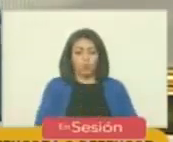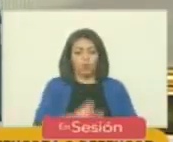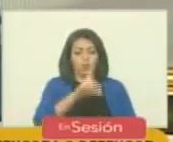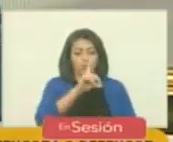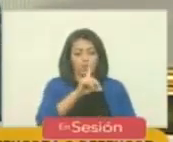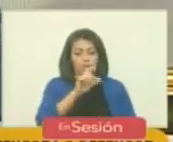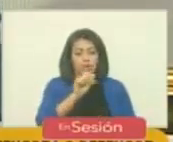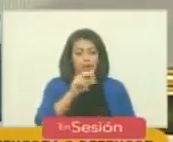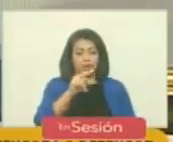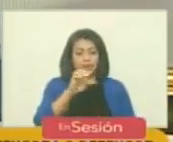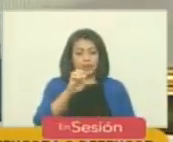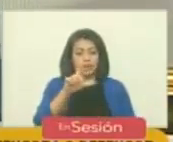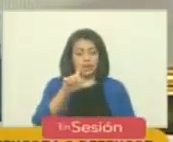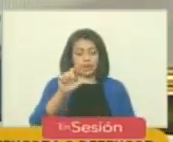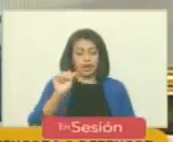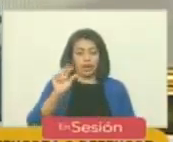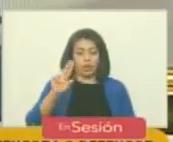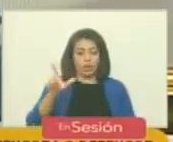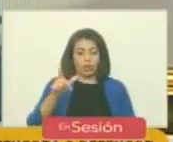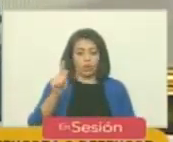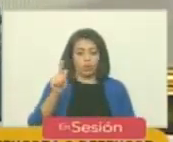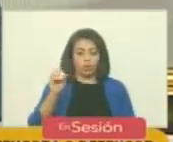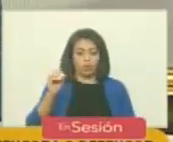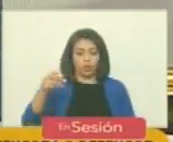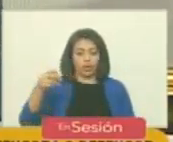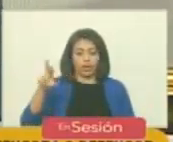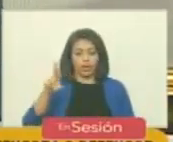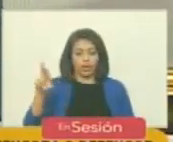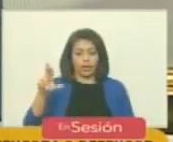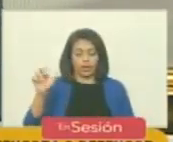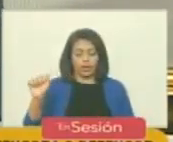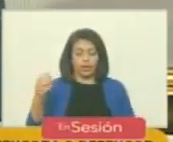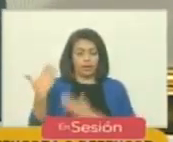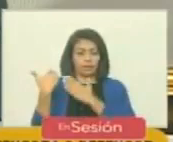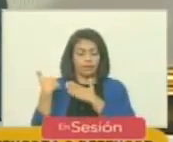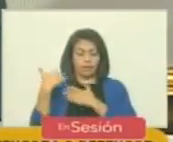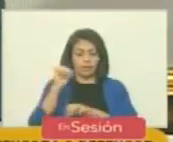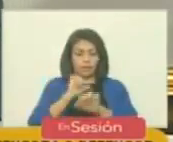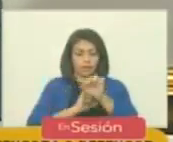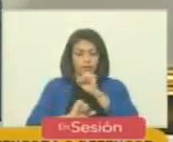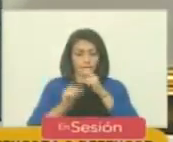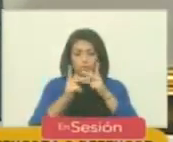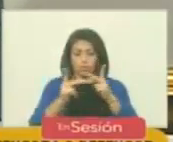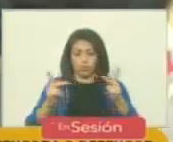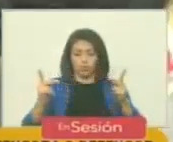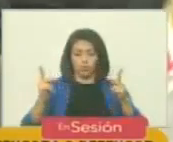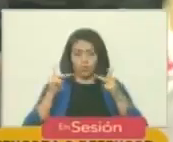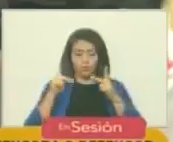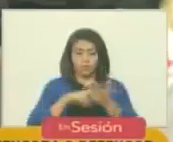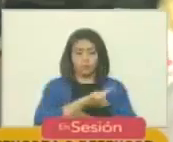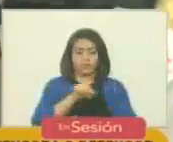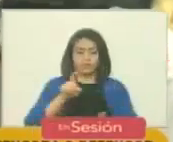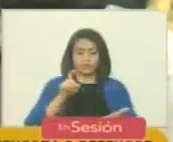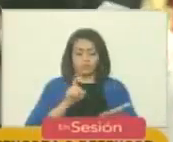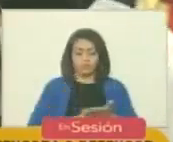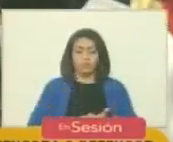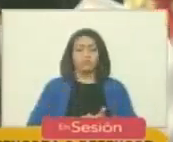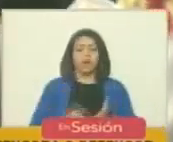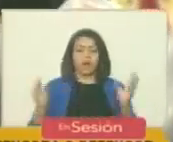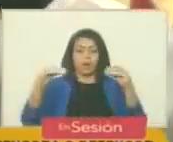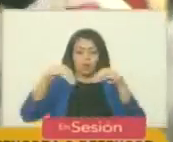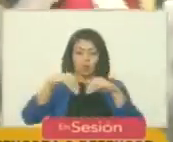Daniel Augusto Ramírez Herrera para el cargo de Defensor Público General, de